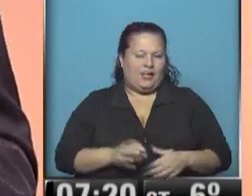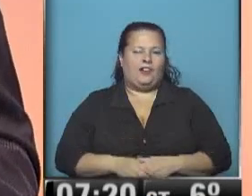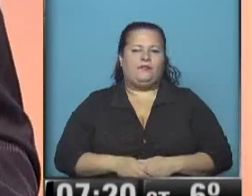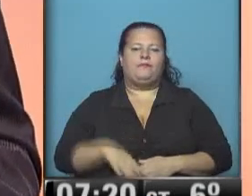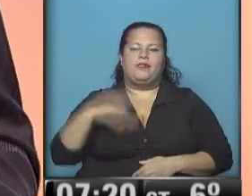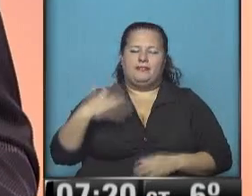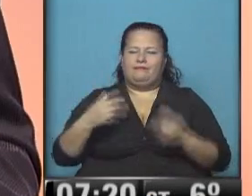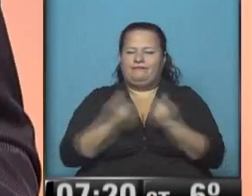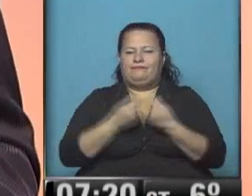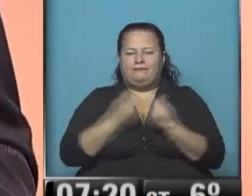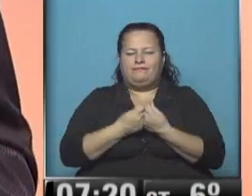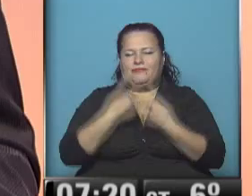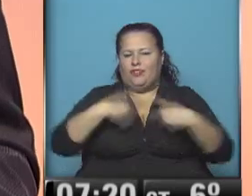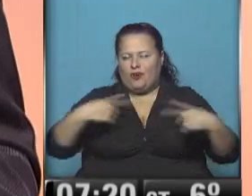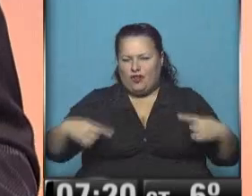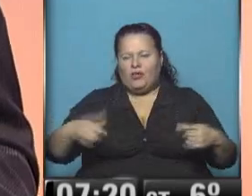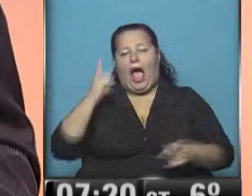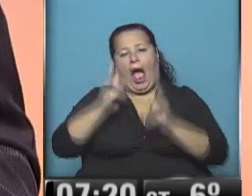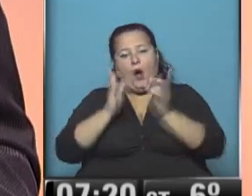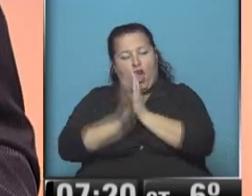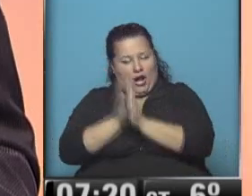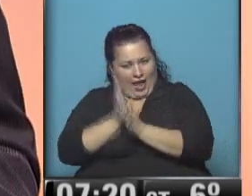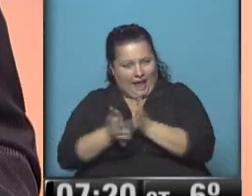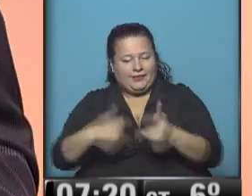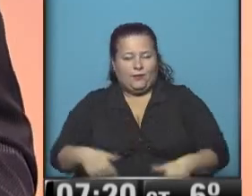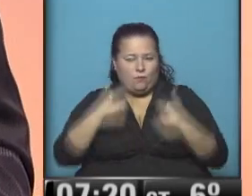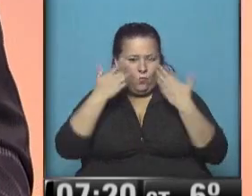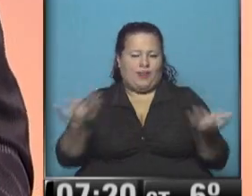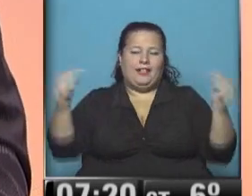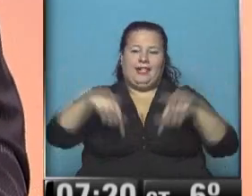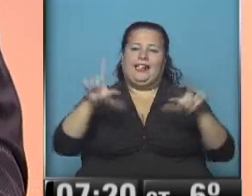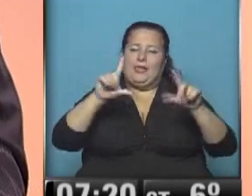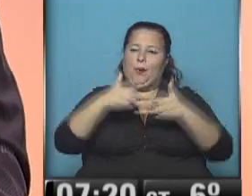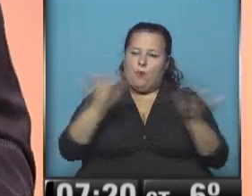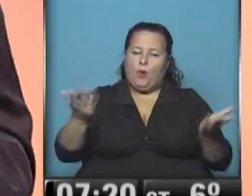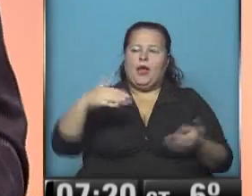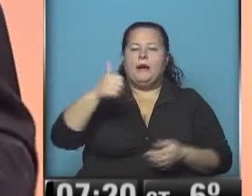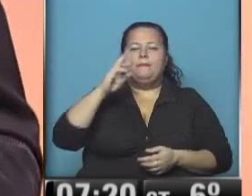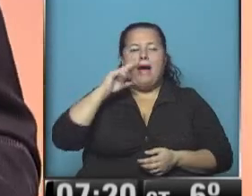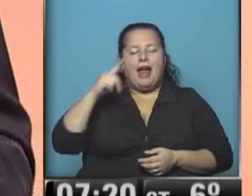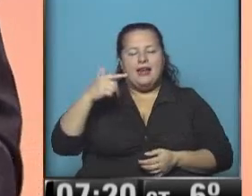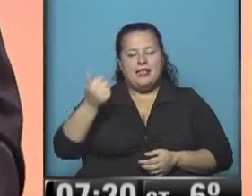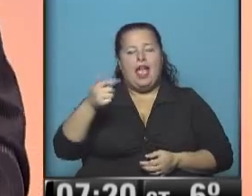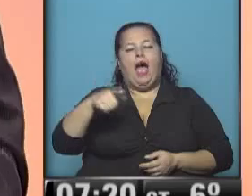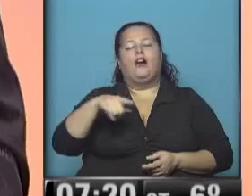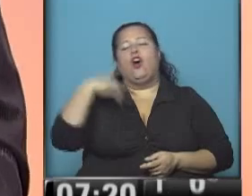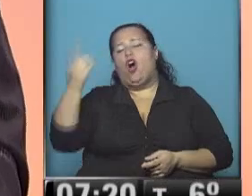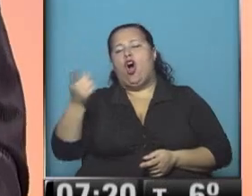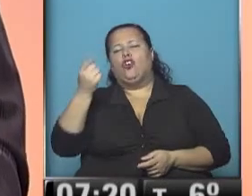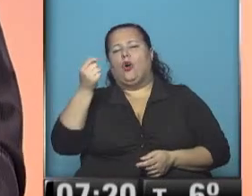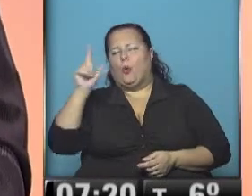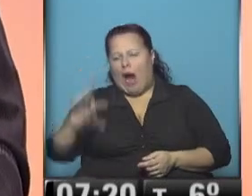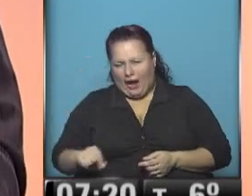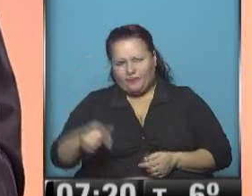gran cantidad de propuestas. Algunas gratuitas, como te invitamos acá a venir a la televisión pública, a ver a Mariana Vallo. Otras a precios muy